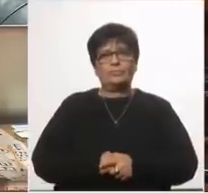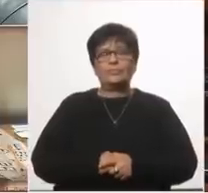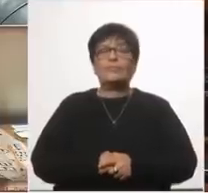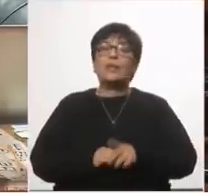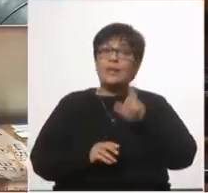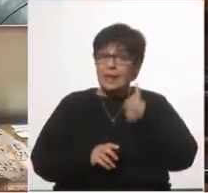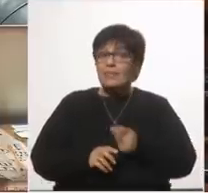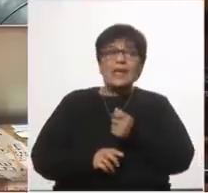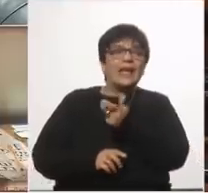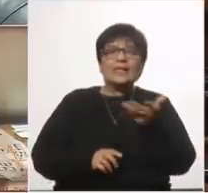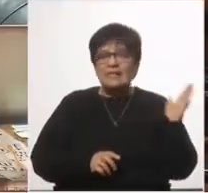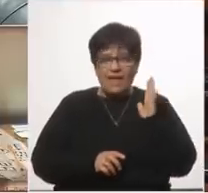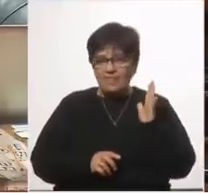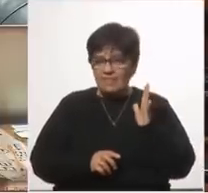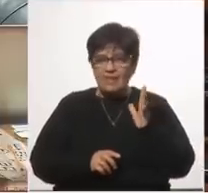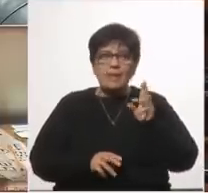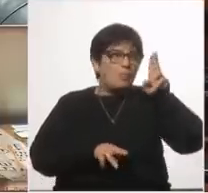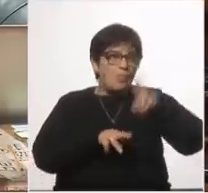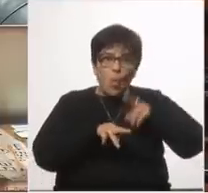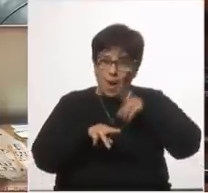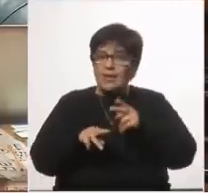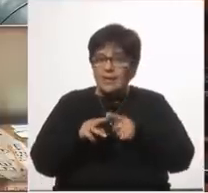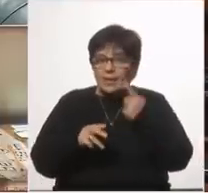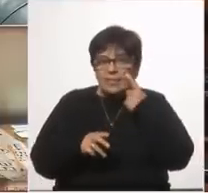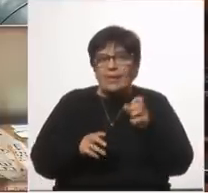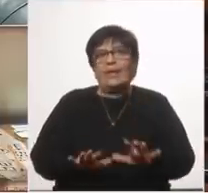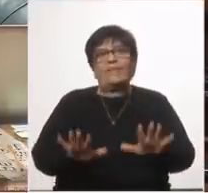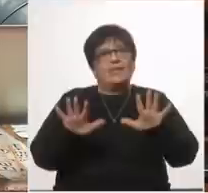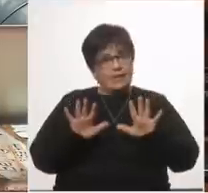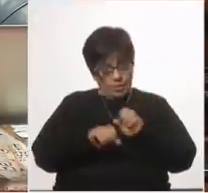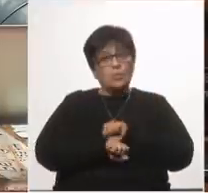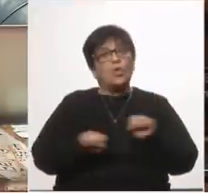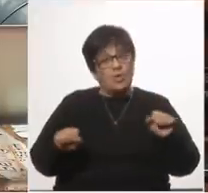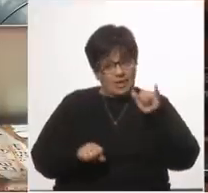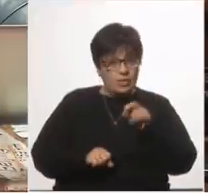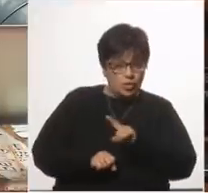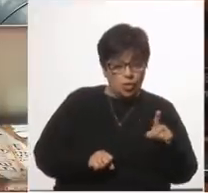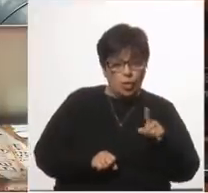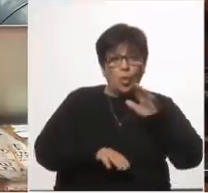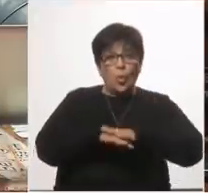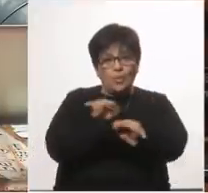y cuál es el número de mortalidad evitable por la pandemia que el ministerio tiene